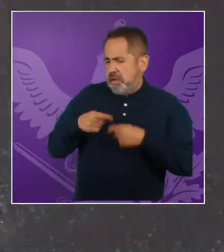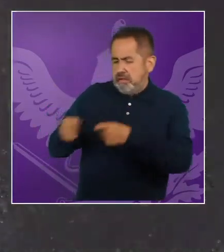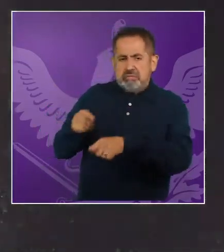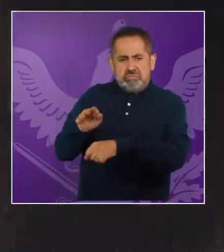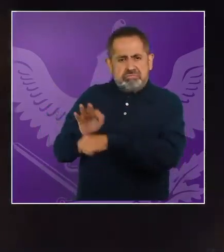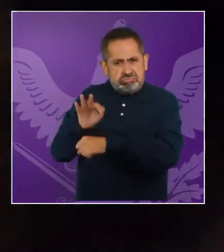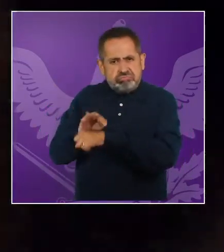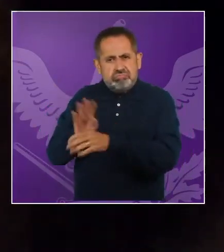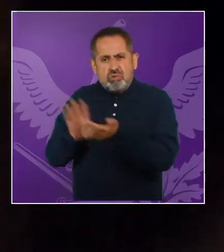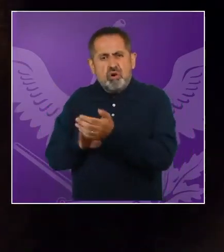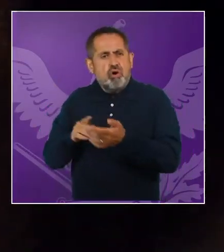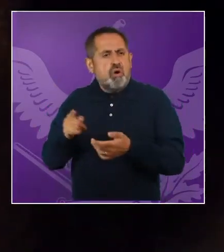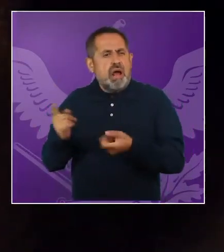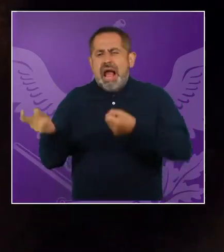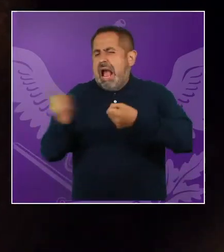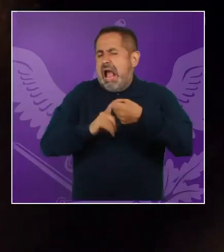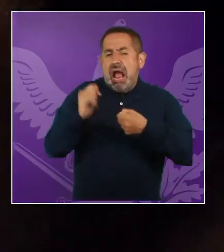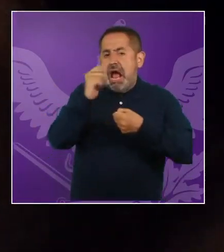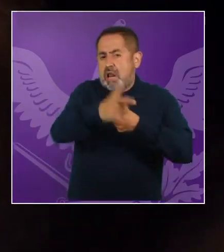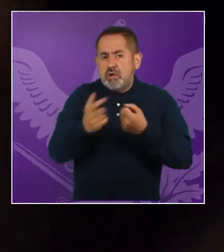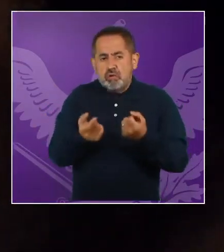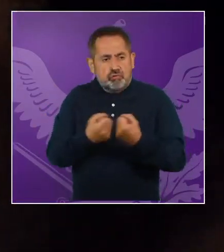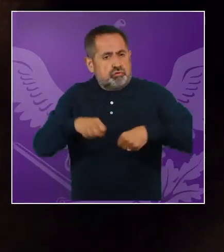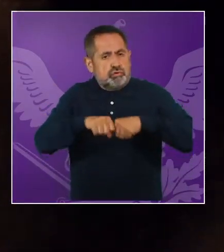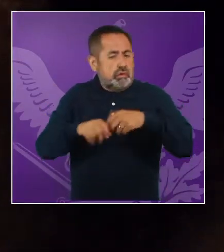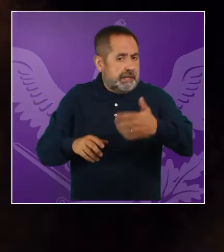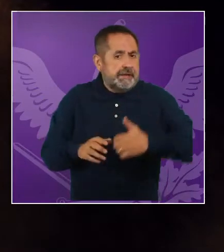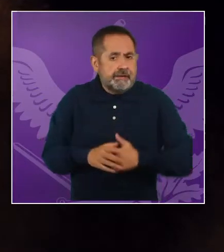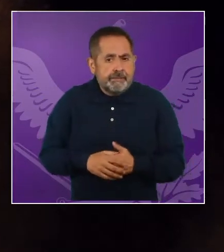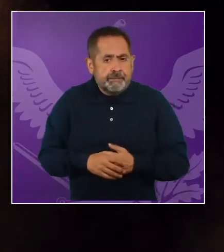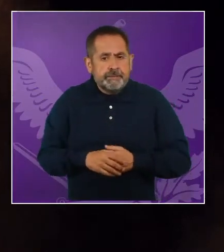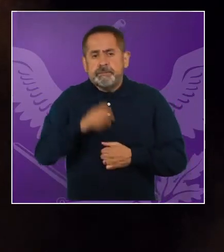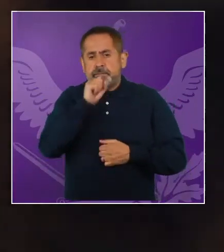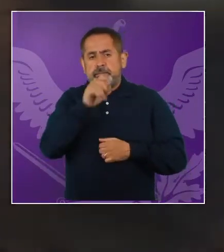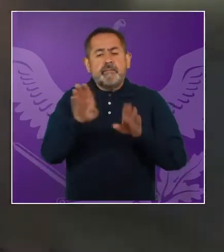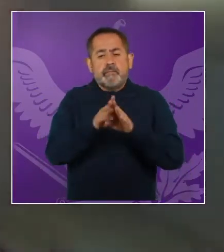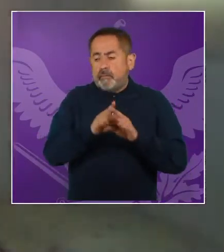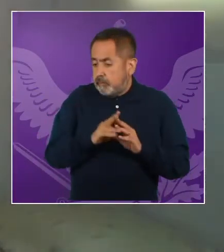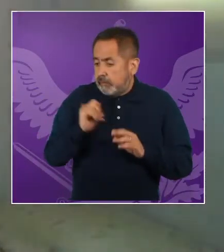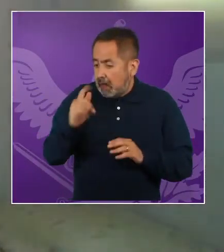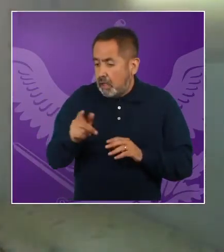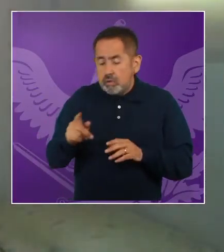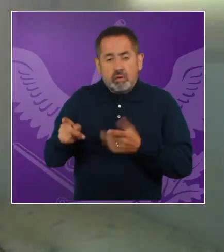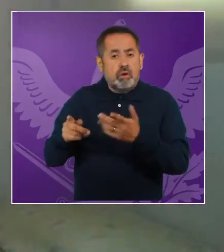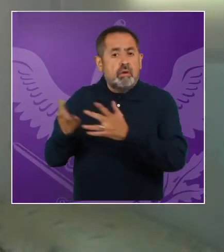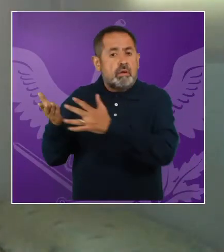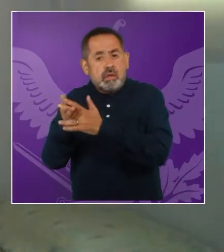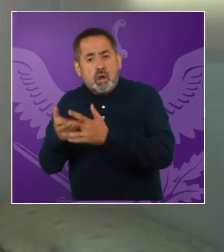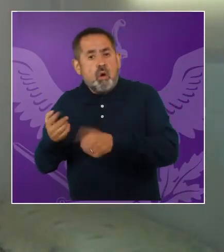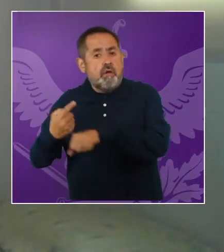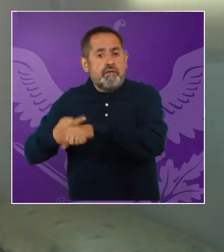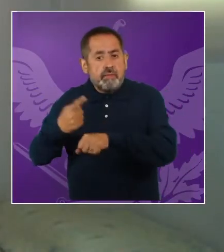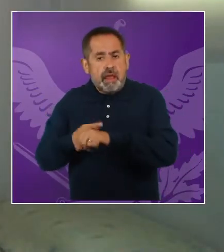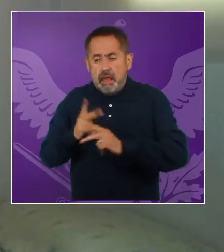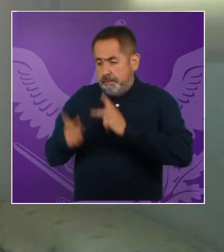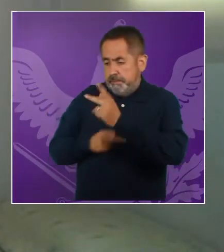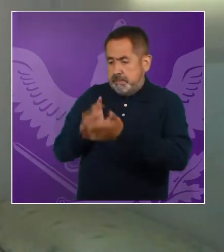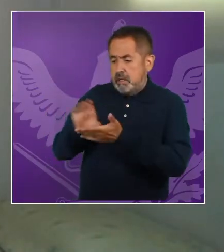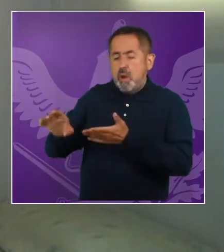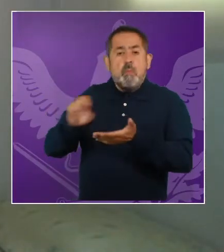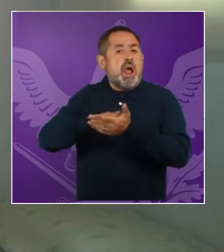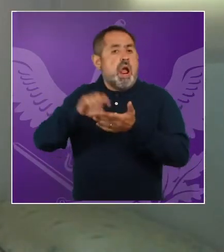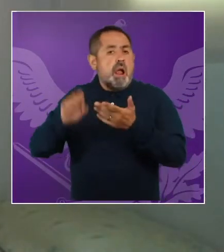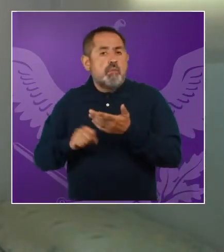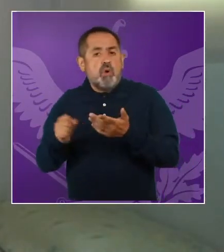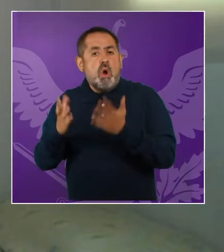y sí, pero a través de la cobertura de salud pública. Este, también ver cómo garantizar prestaciones por desempleo y suicidios de enfermedad, o sea, que